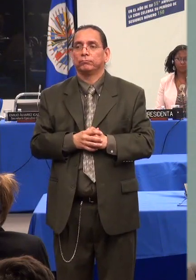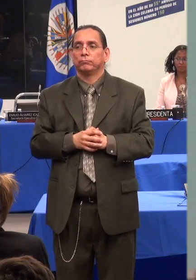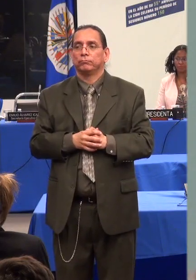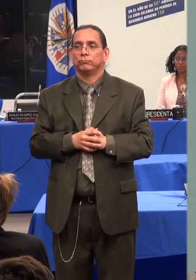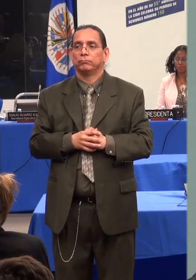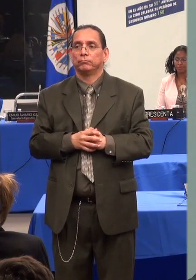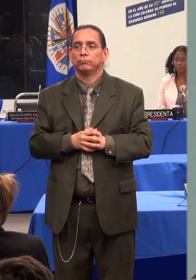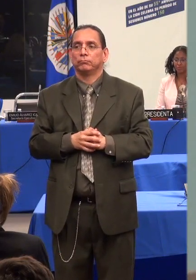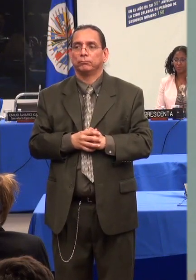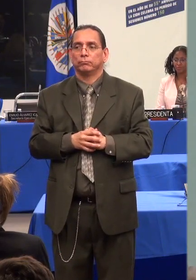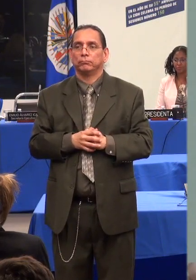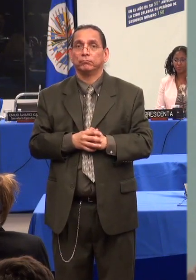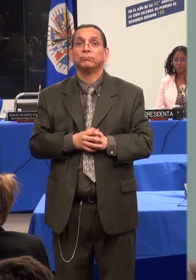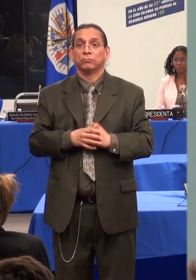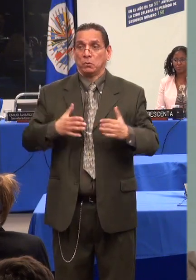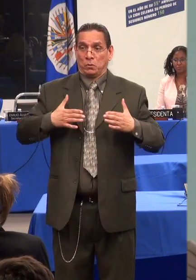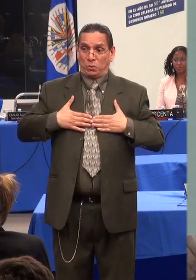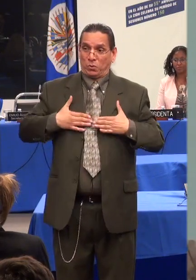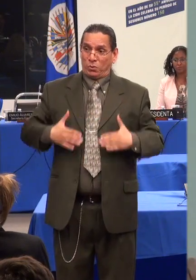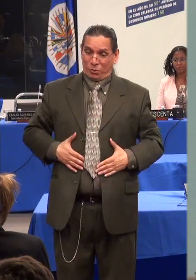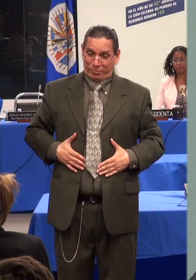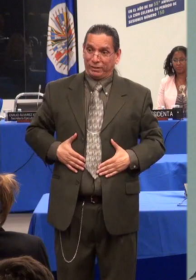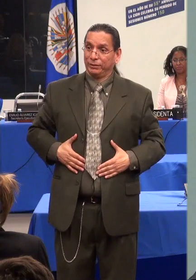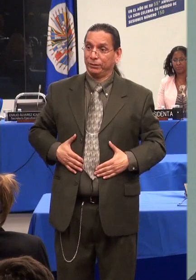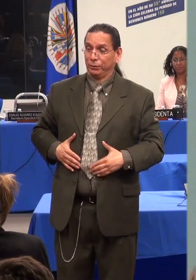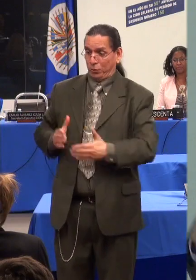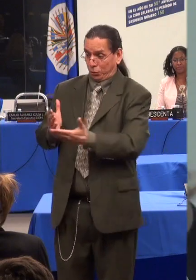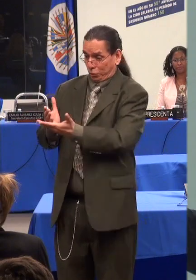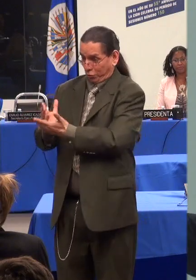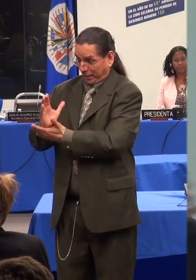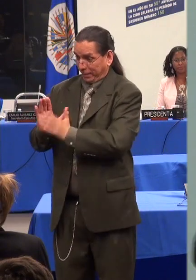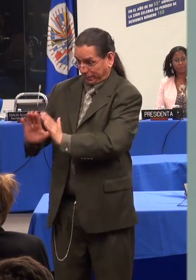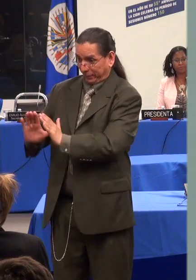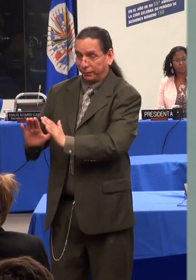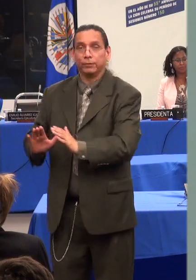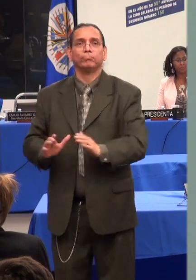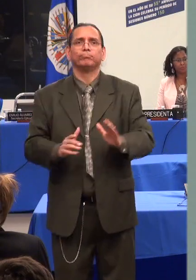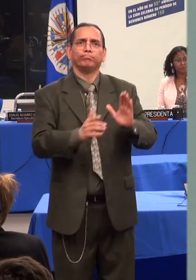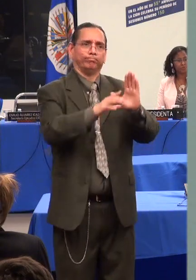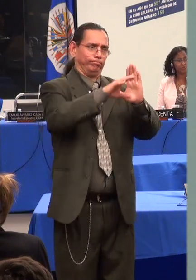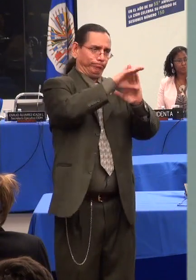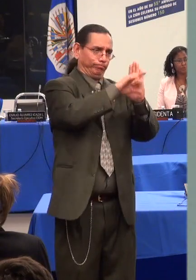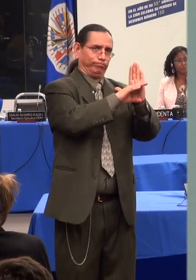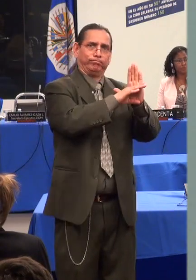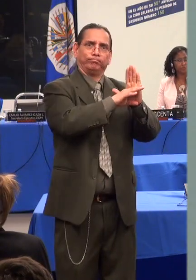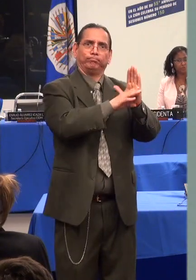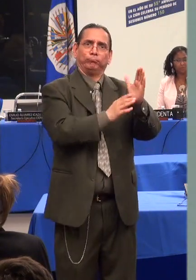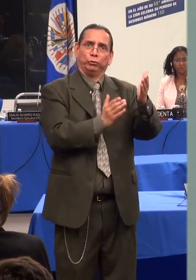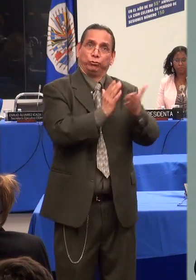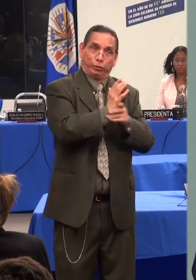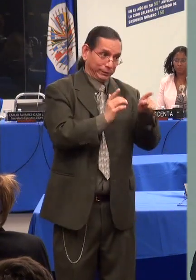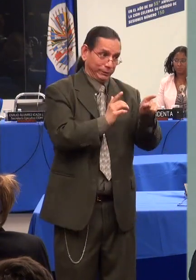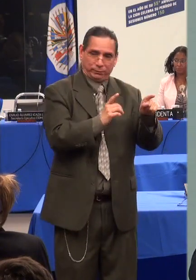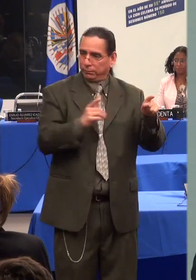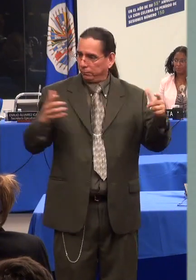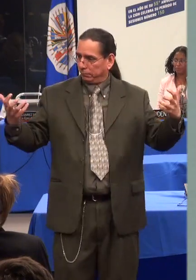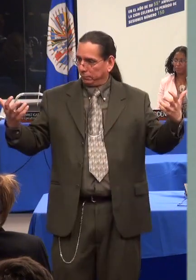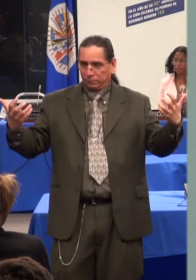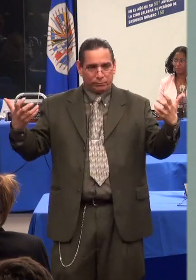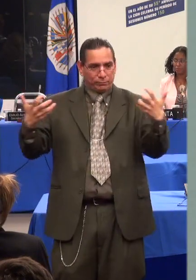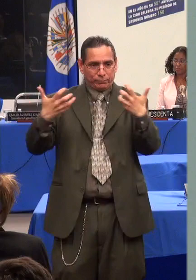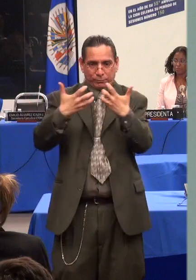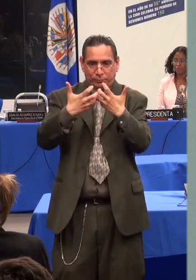igualdad y no discriminación, así como relacionada con los derechos sexuales y reproductivos.